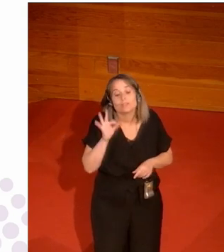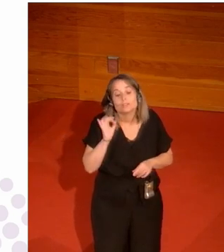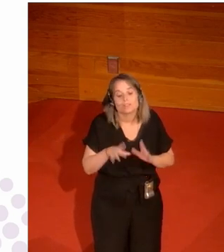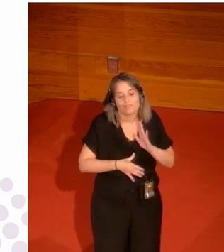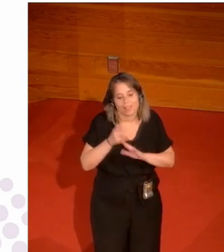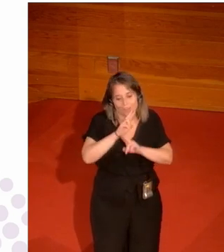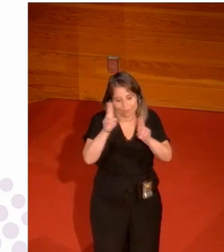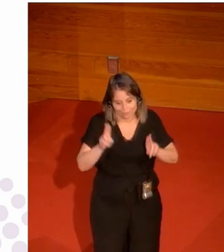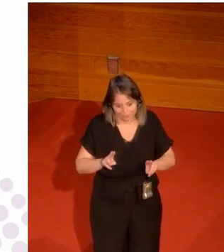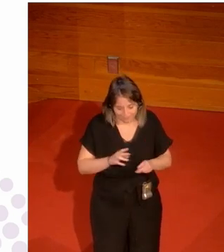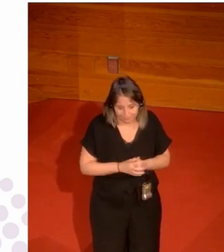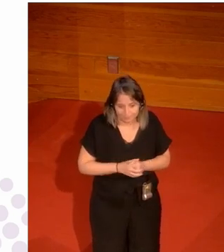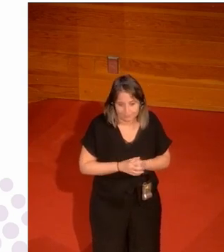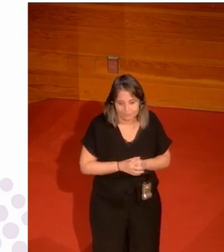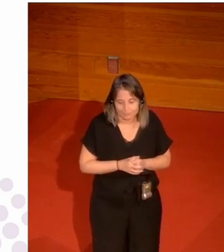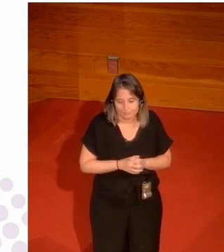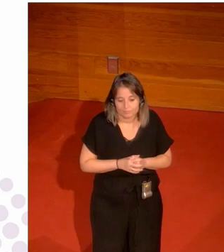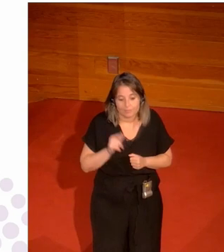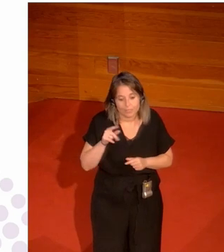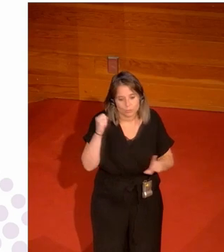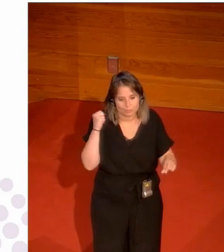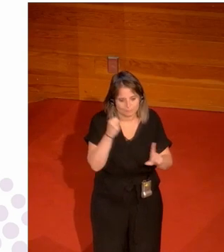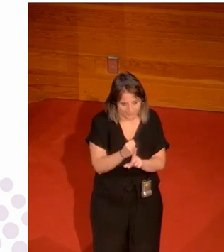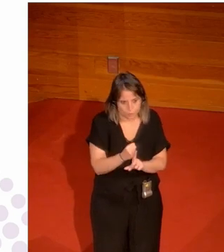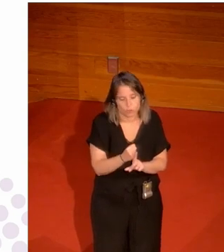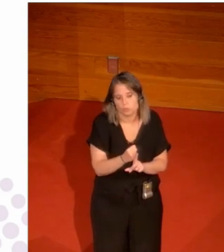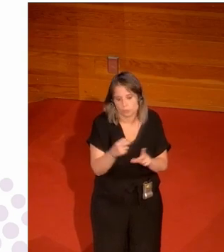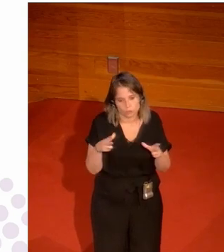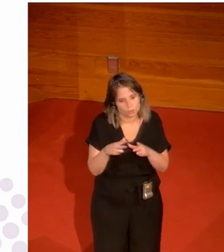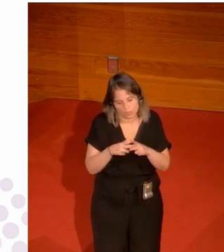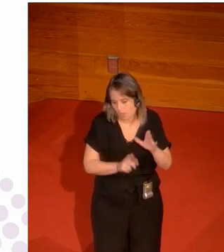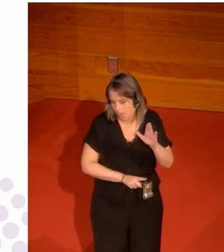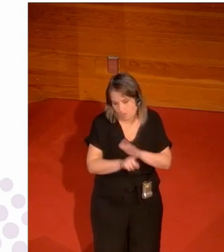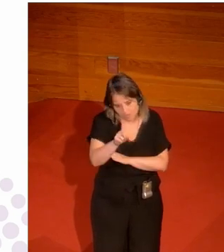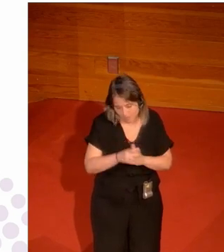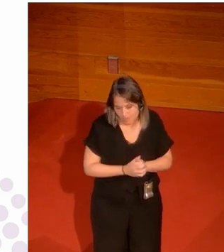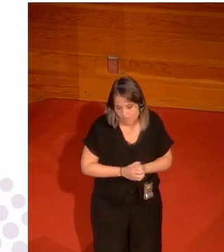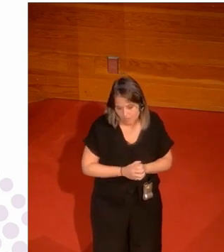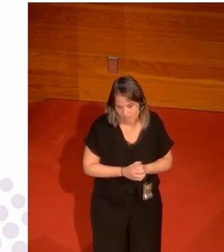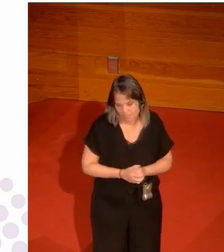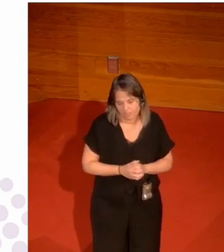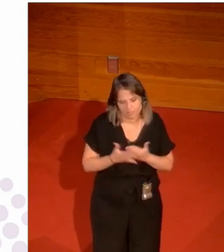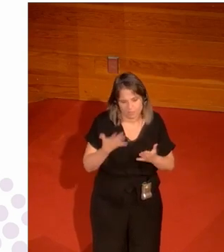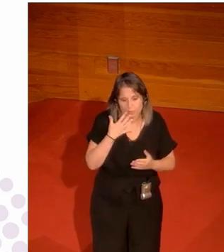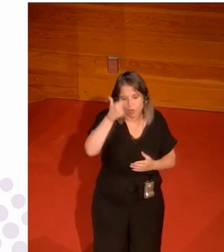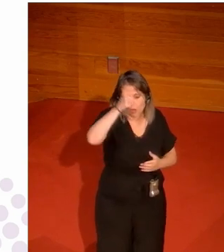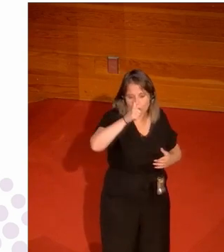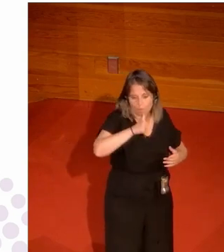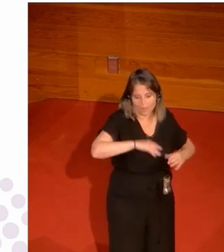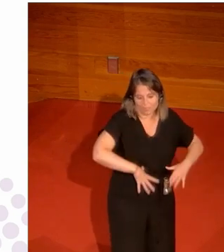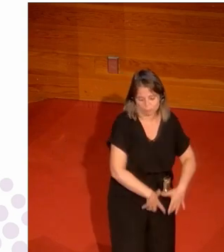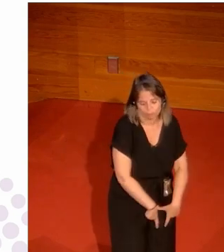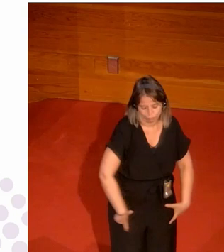federaciones internacionales y es un poco también presión y avance de la sociedad de decir oye no nos des cuenta que a los hombres les ponéis